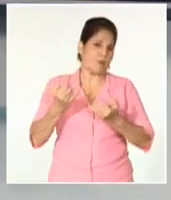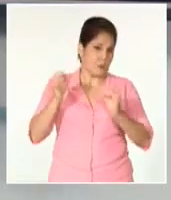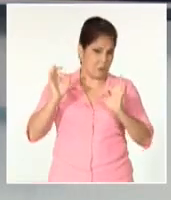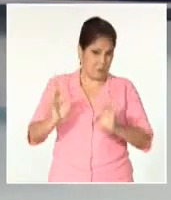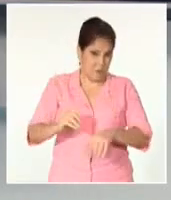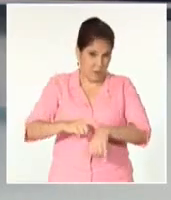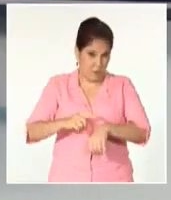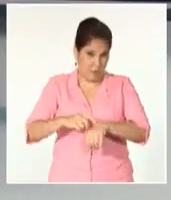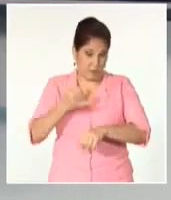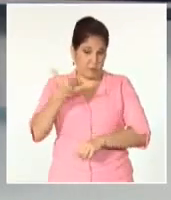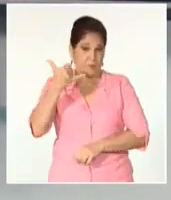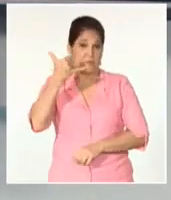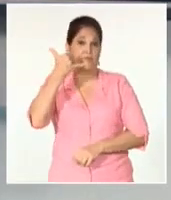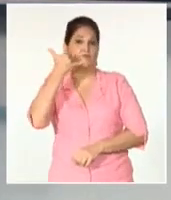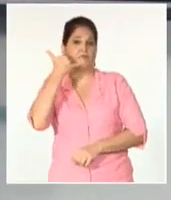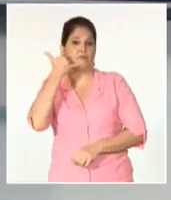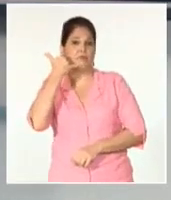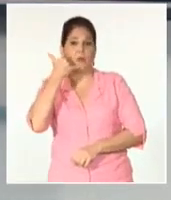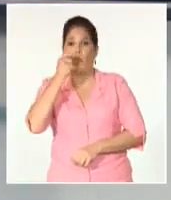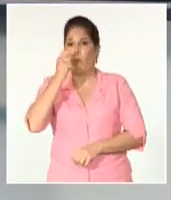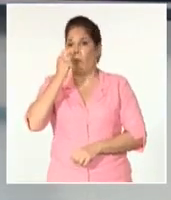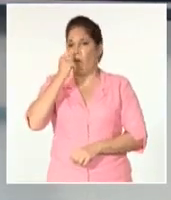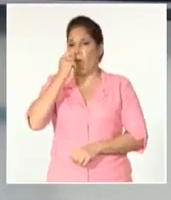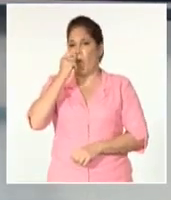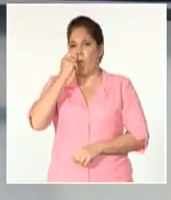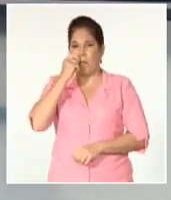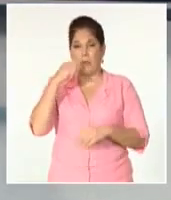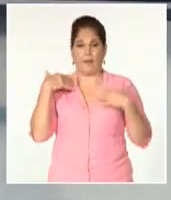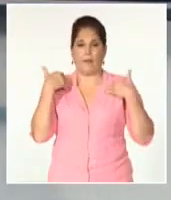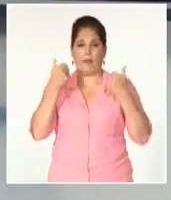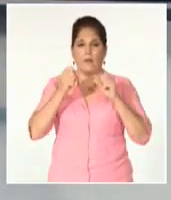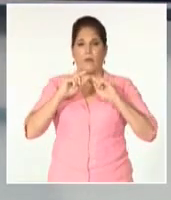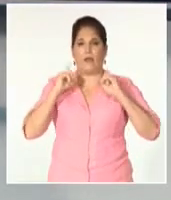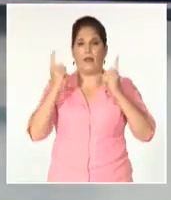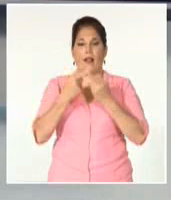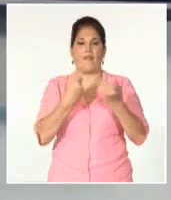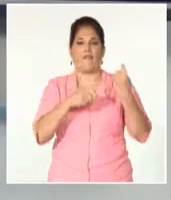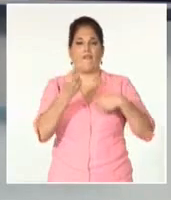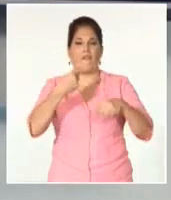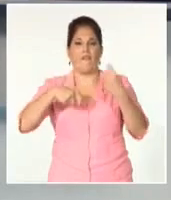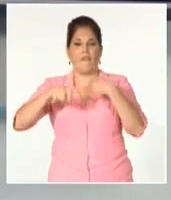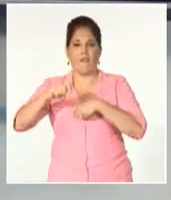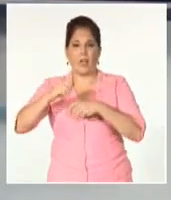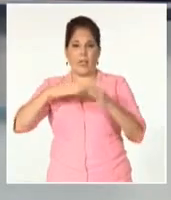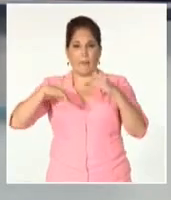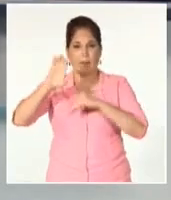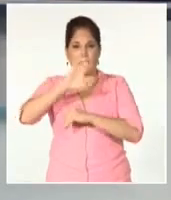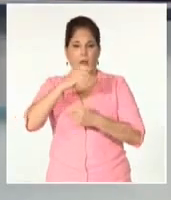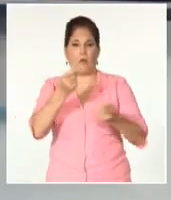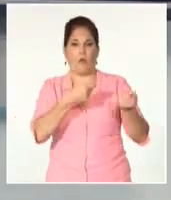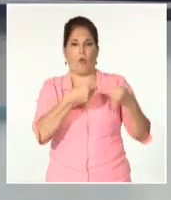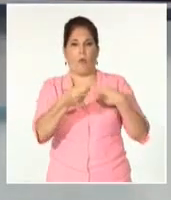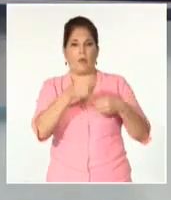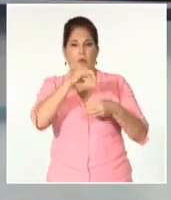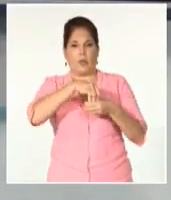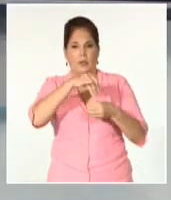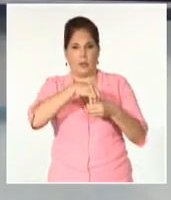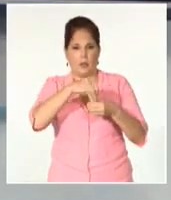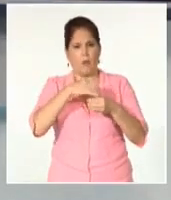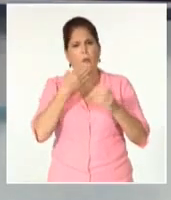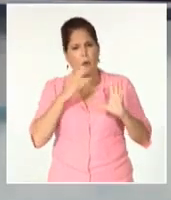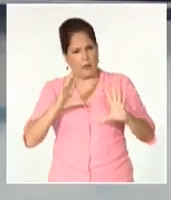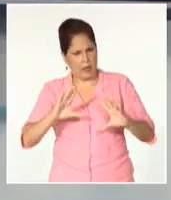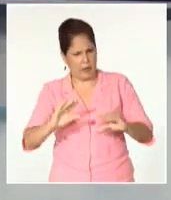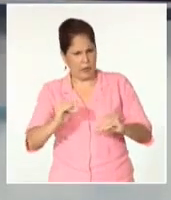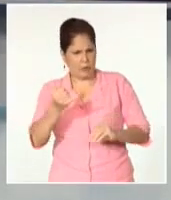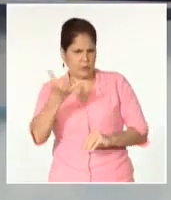minuto, vía telefónica, con Francisco Silva Herrera. Él es el director general de venta de mercancías del Ministerio de Comercio Interior. Muy buenas noches para